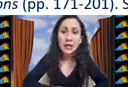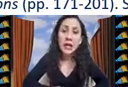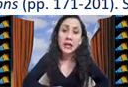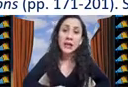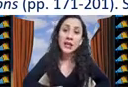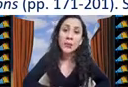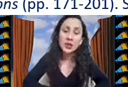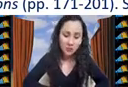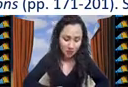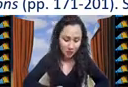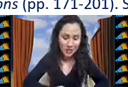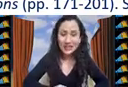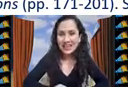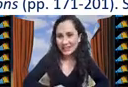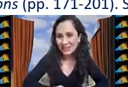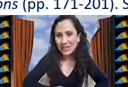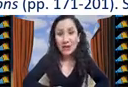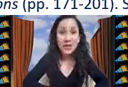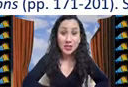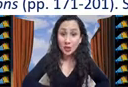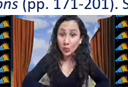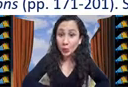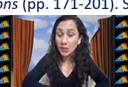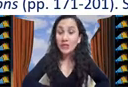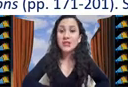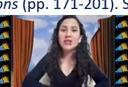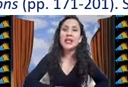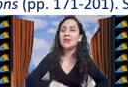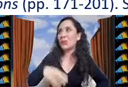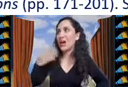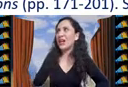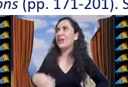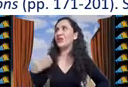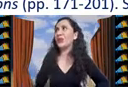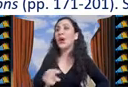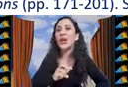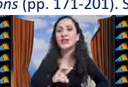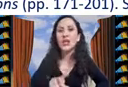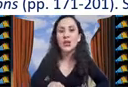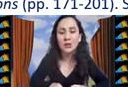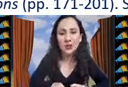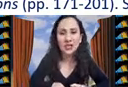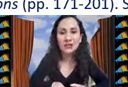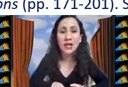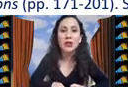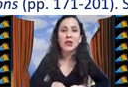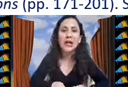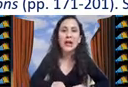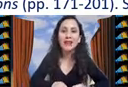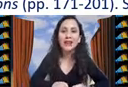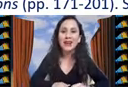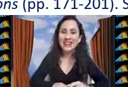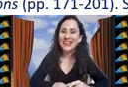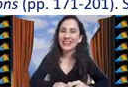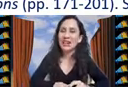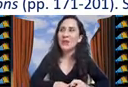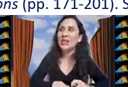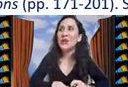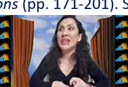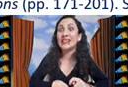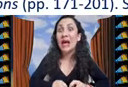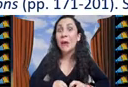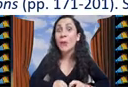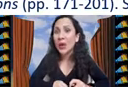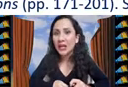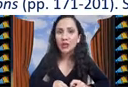resolverlas y pues vimos que efectivamente son muy difíciles para los mejores algoritmos del estado del arte y que